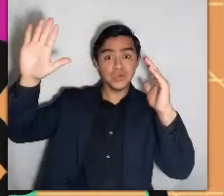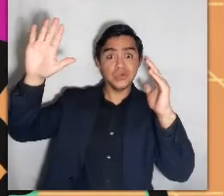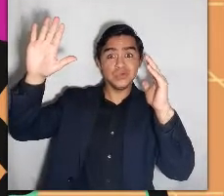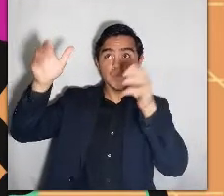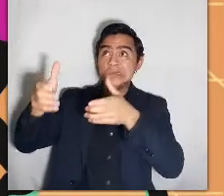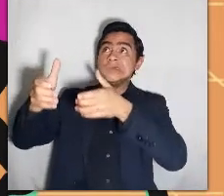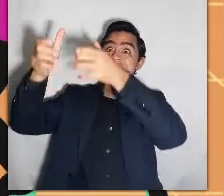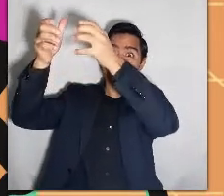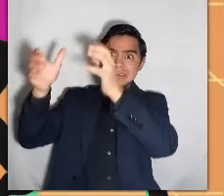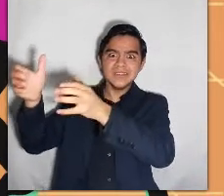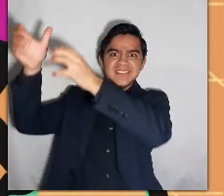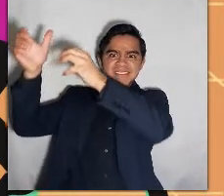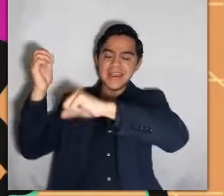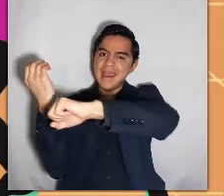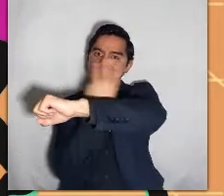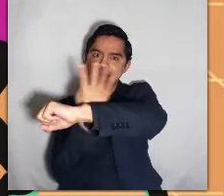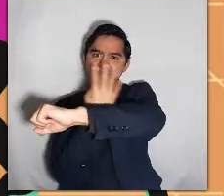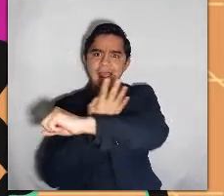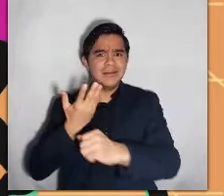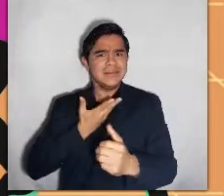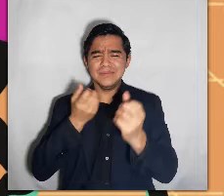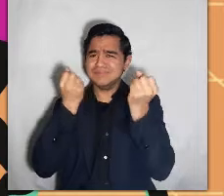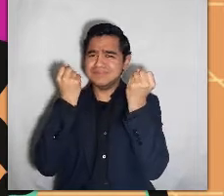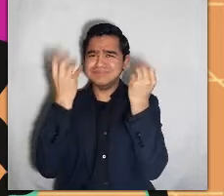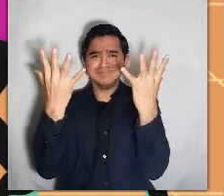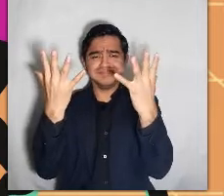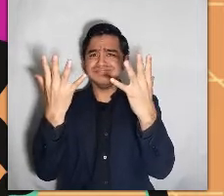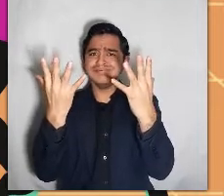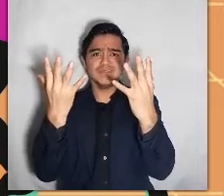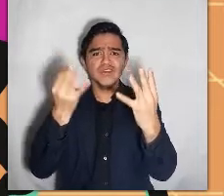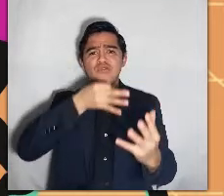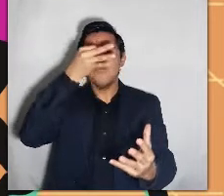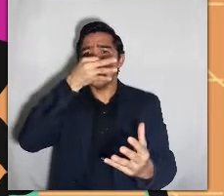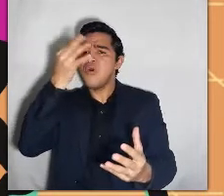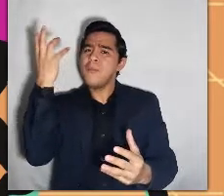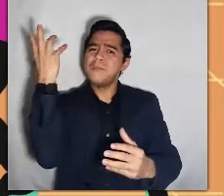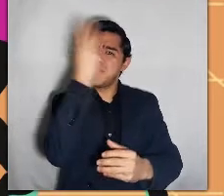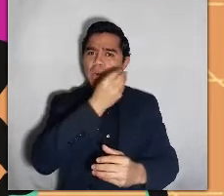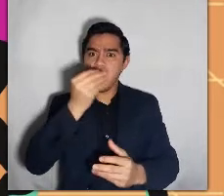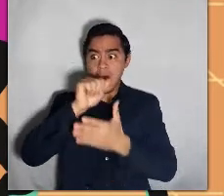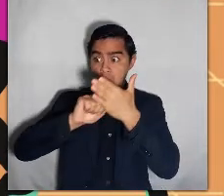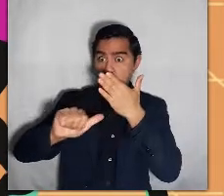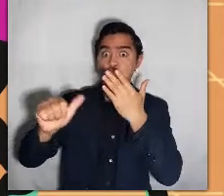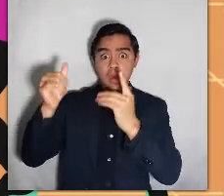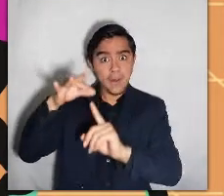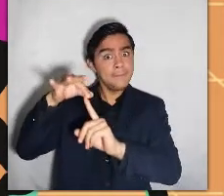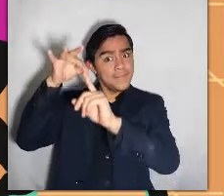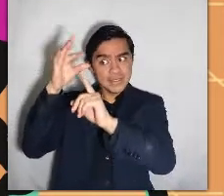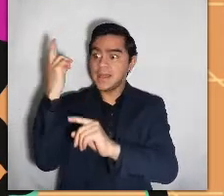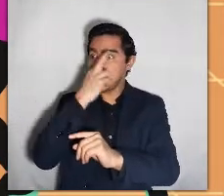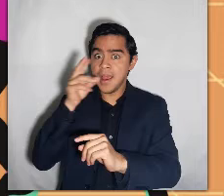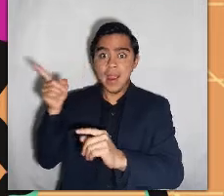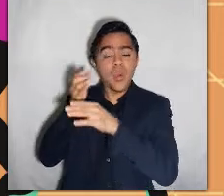Tanto le gustaba que en su palacio tenía un gran jardín repleto de cientos y cientos de flores preciosas,